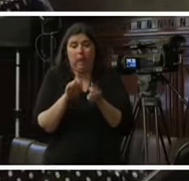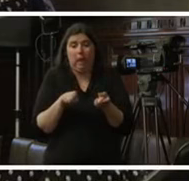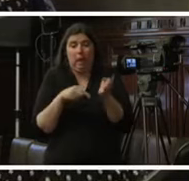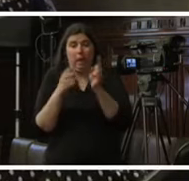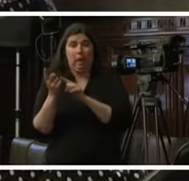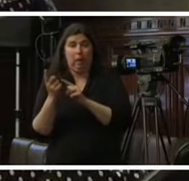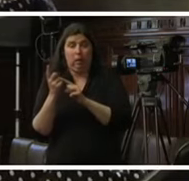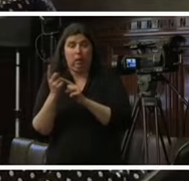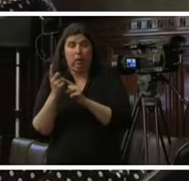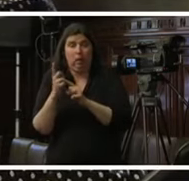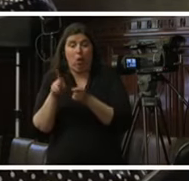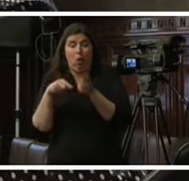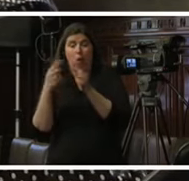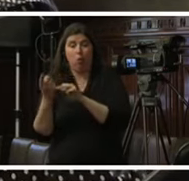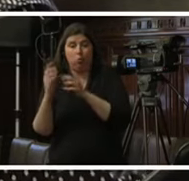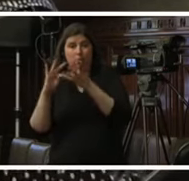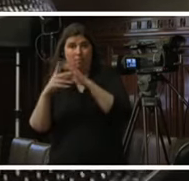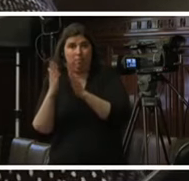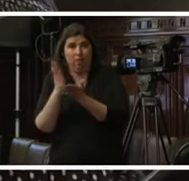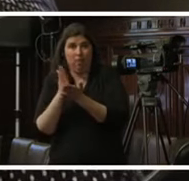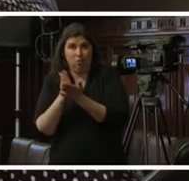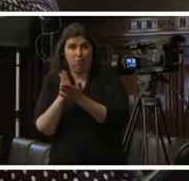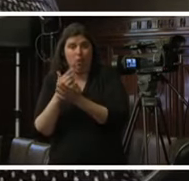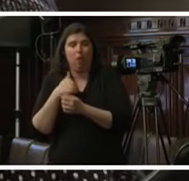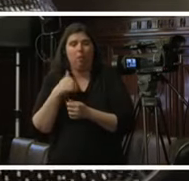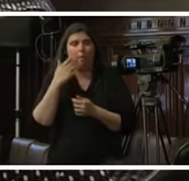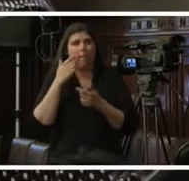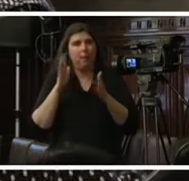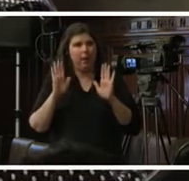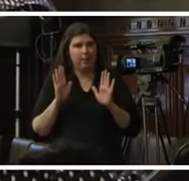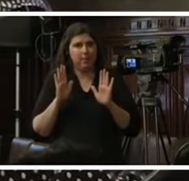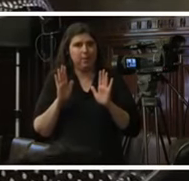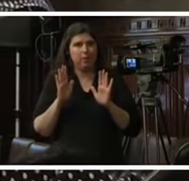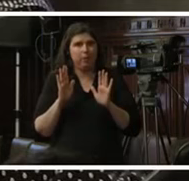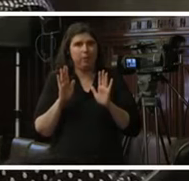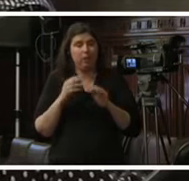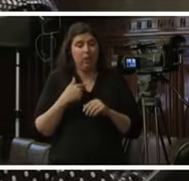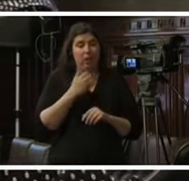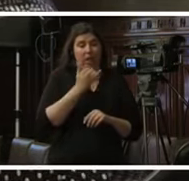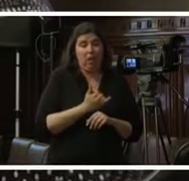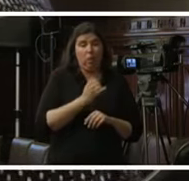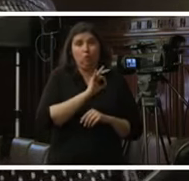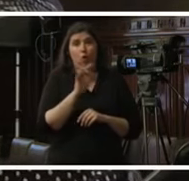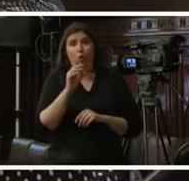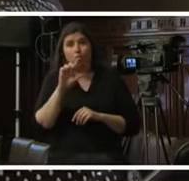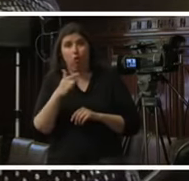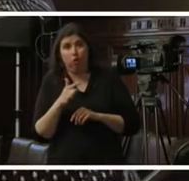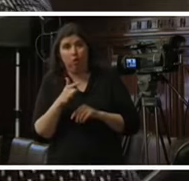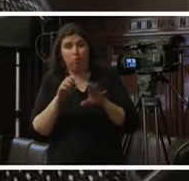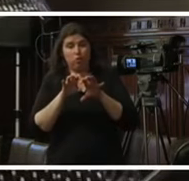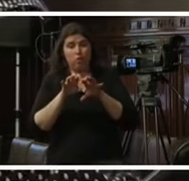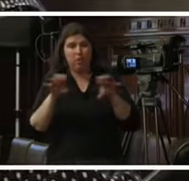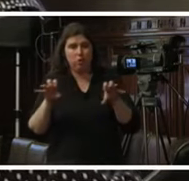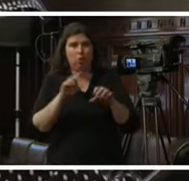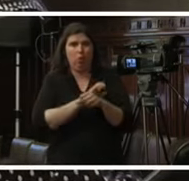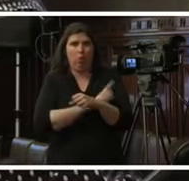as to whether you do have separation of powers because congress is integrally involved